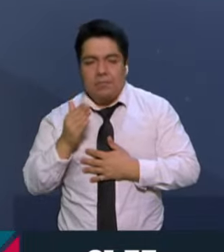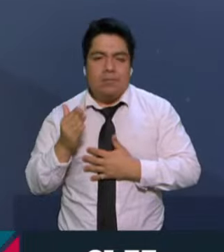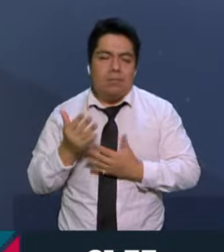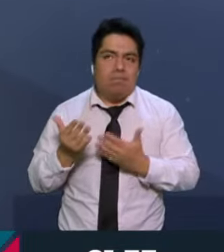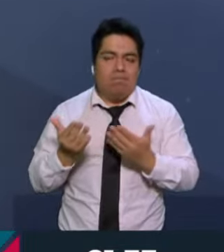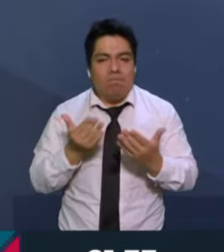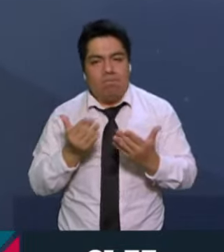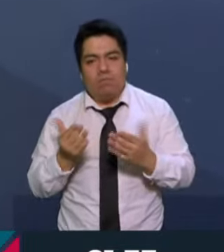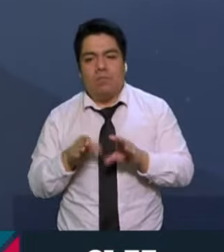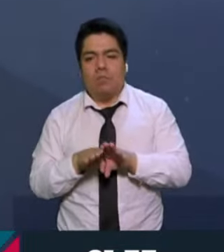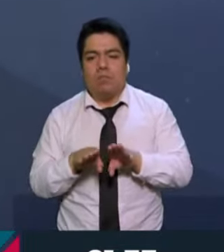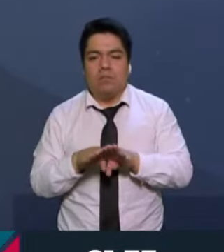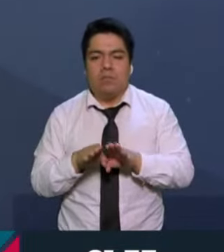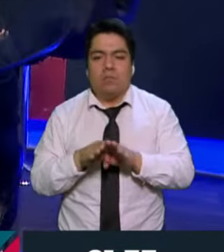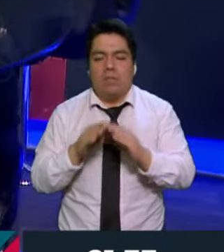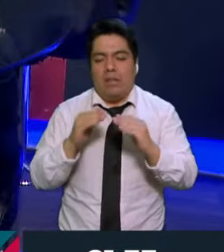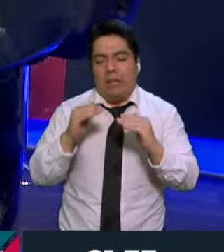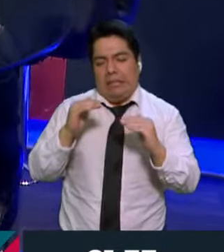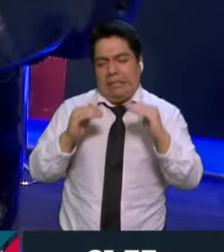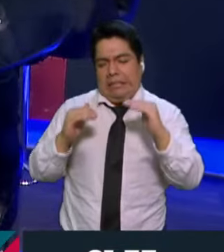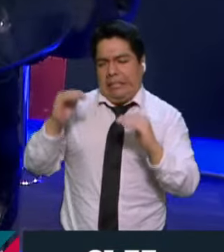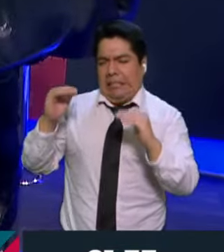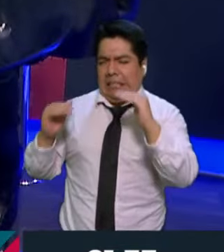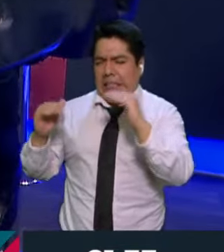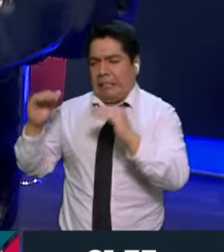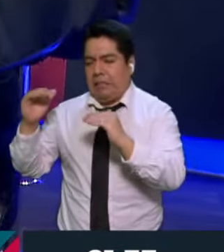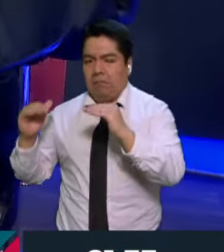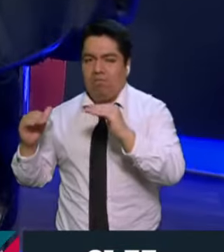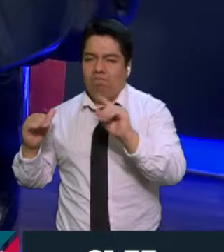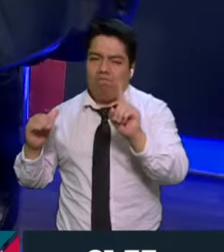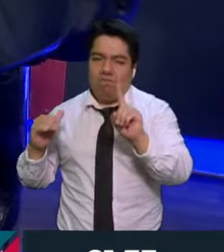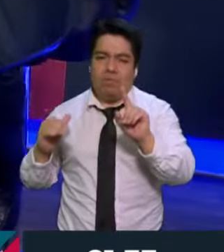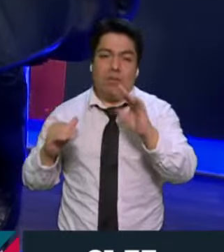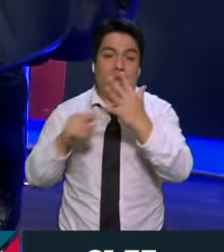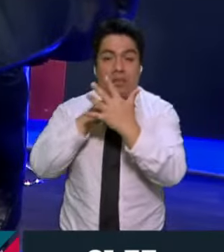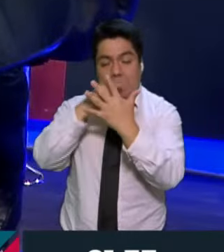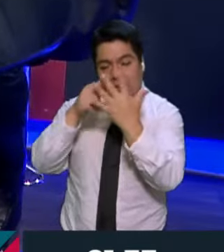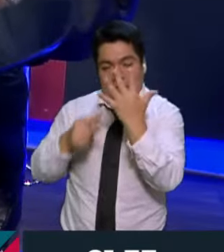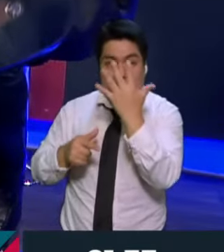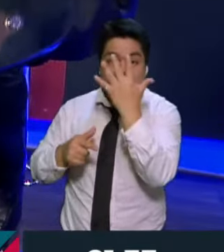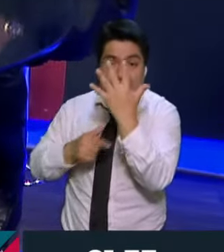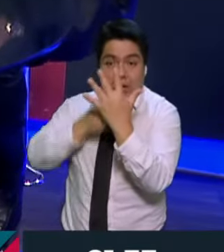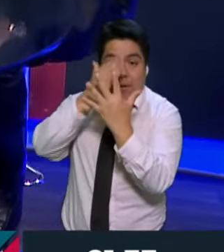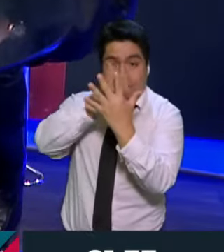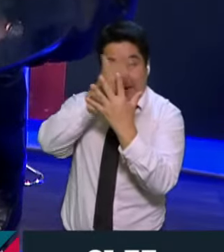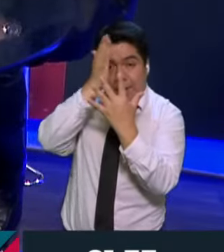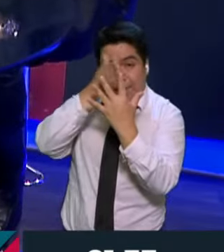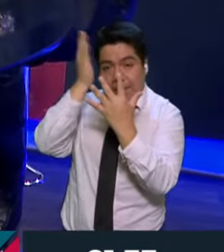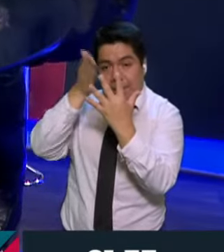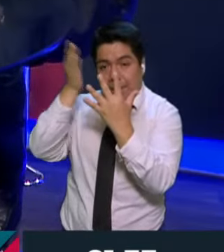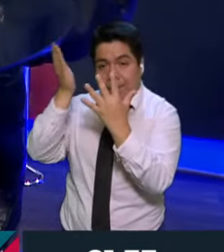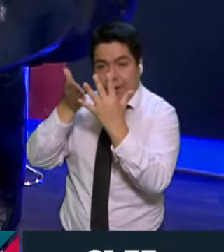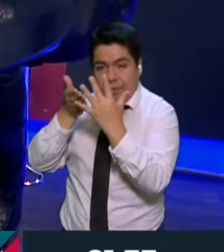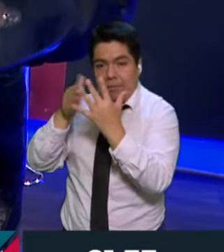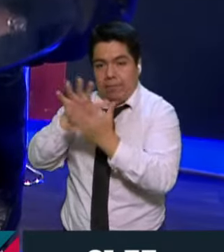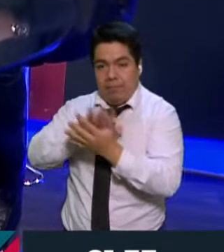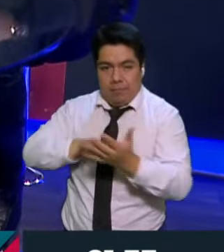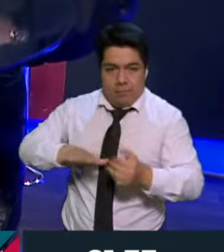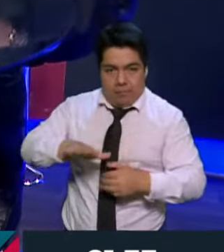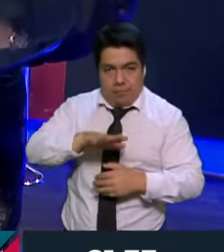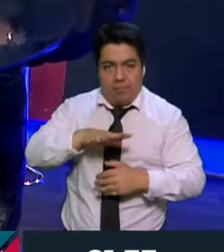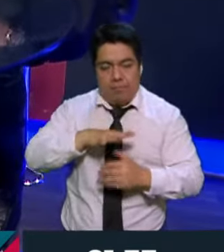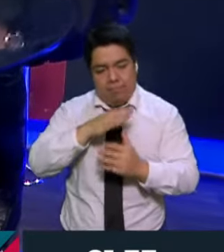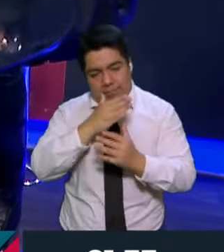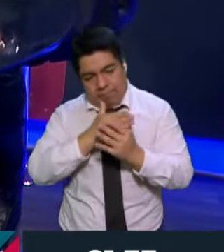pastel uniforme, sino que son cinco pasteles, uno por cada circunscripción electoral. Son las regiones en las que se